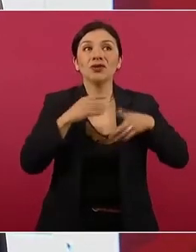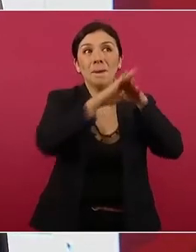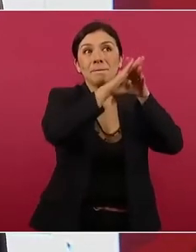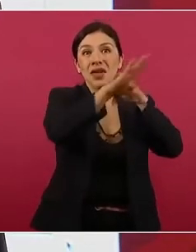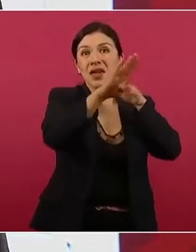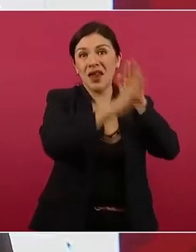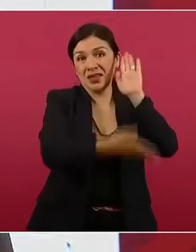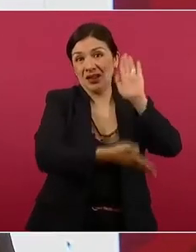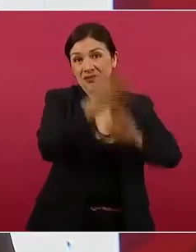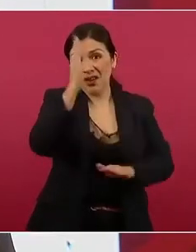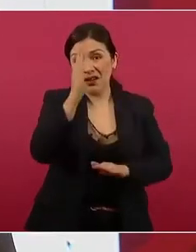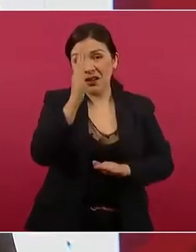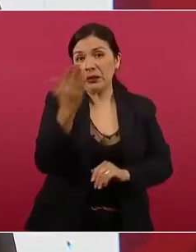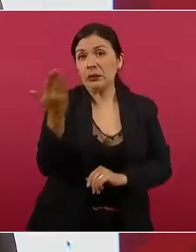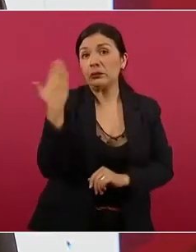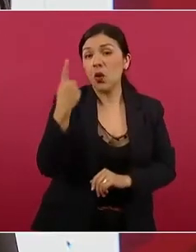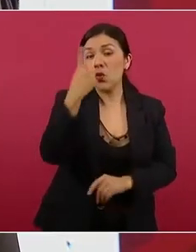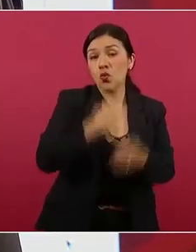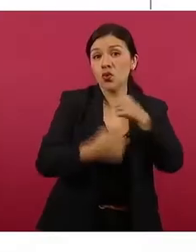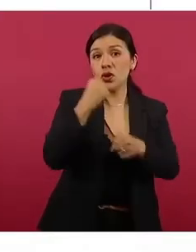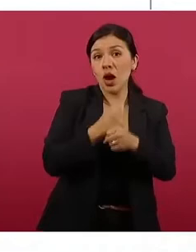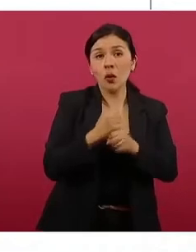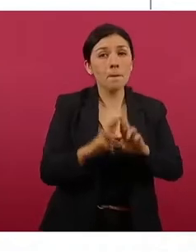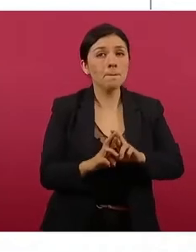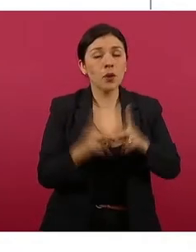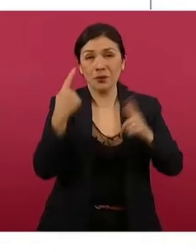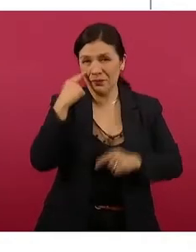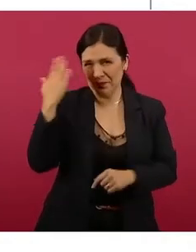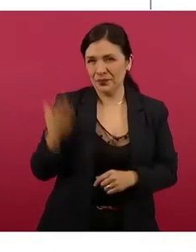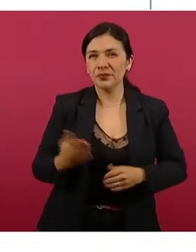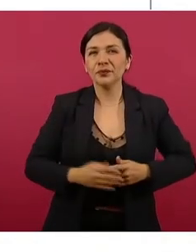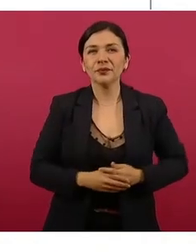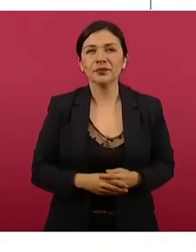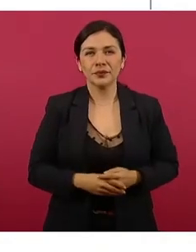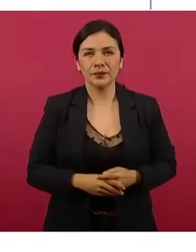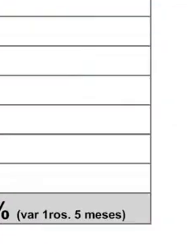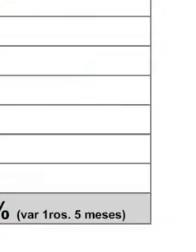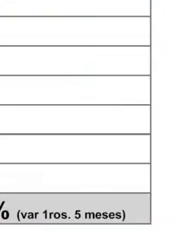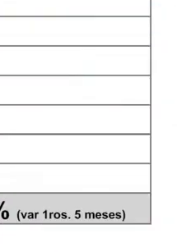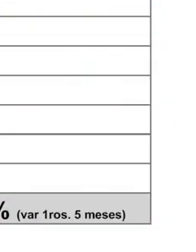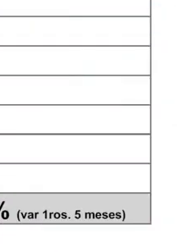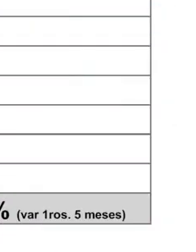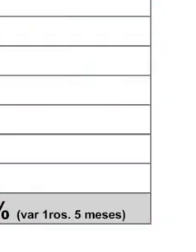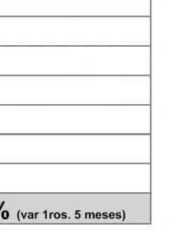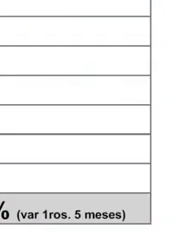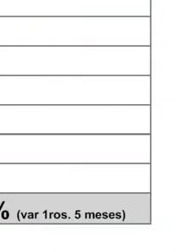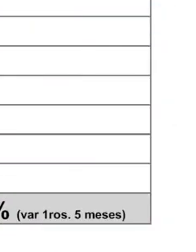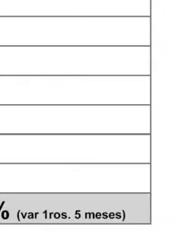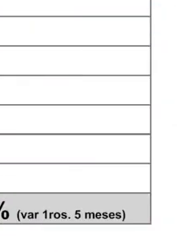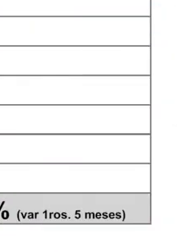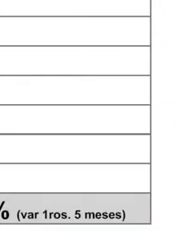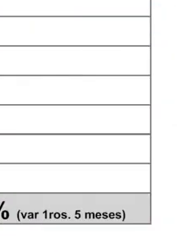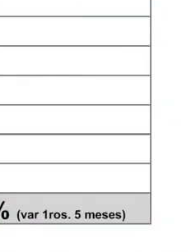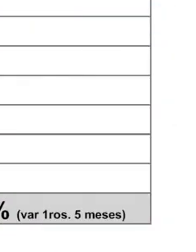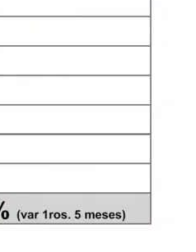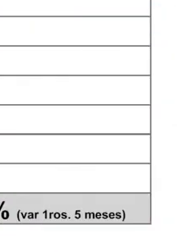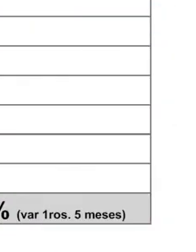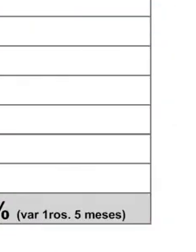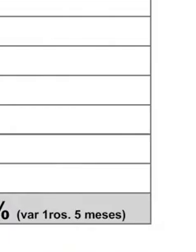El año pasado, récord, 51 mil 594